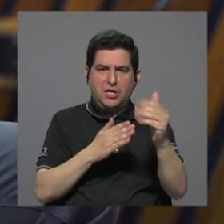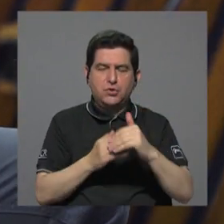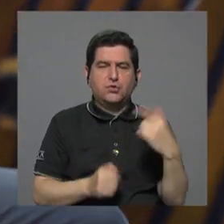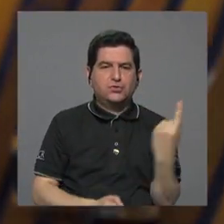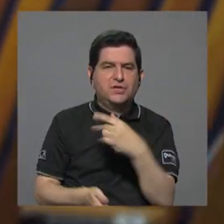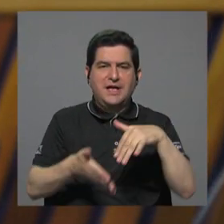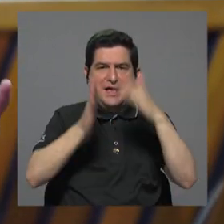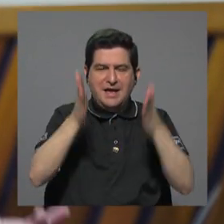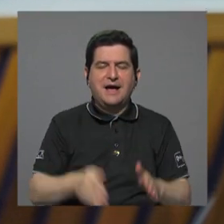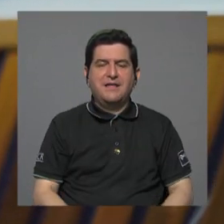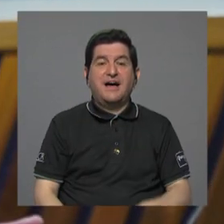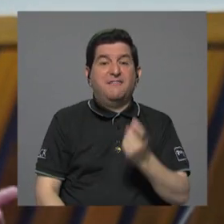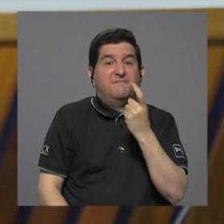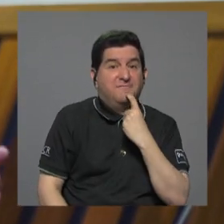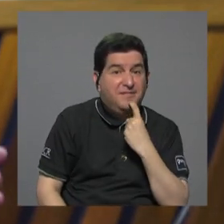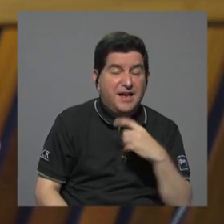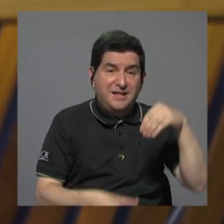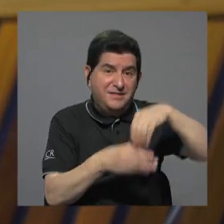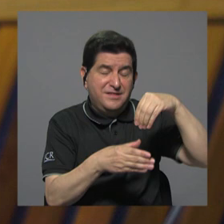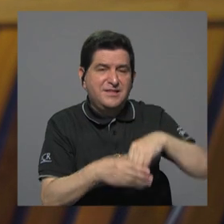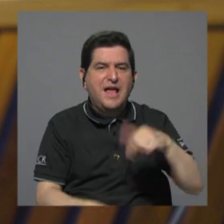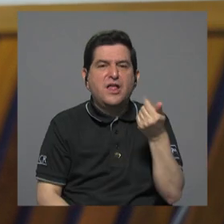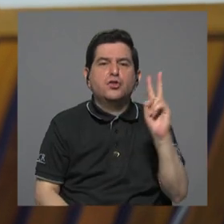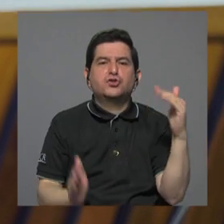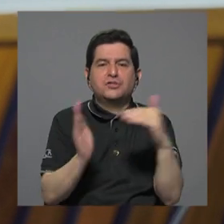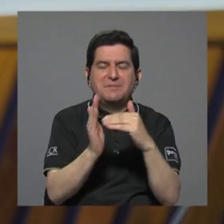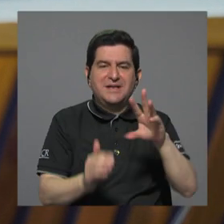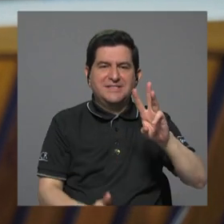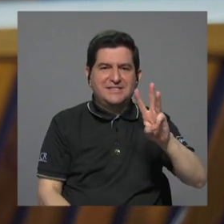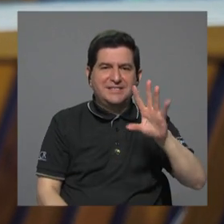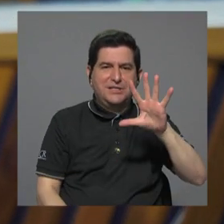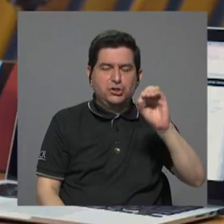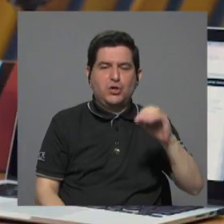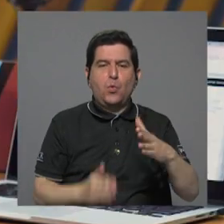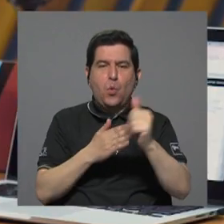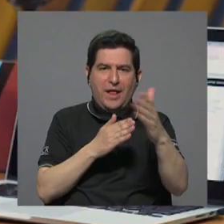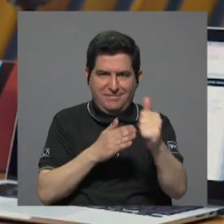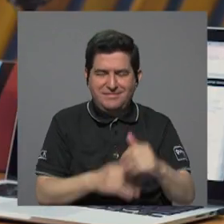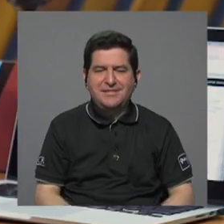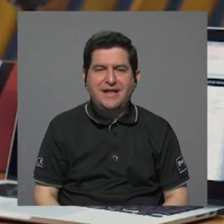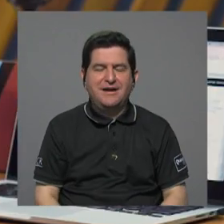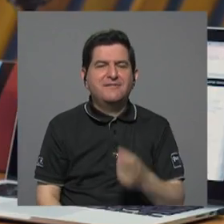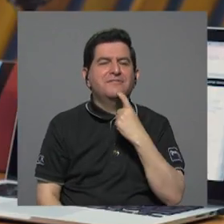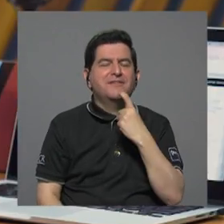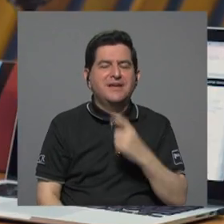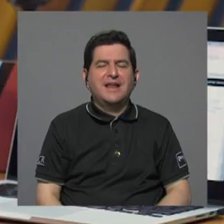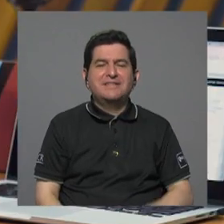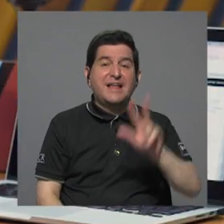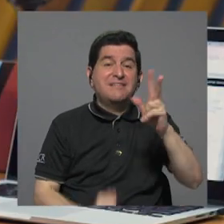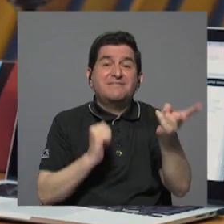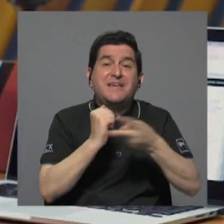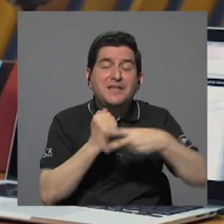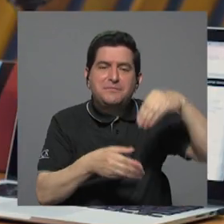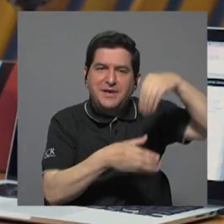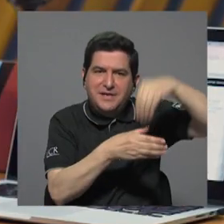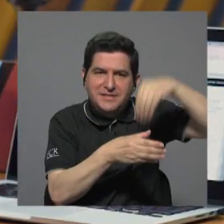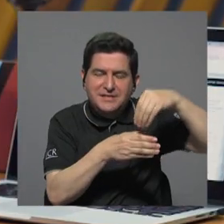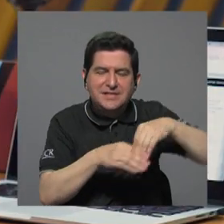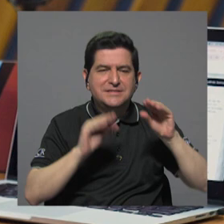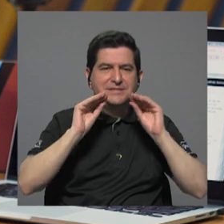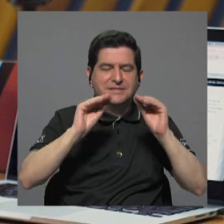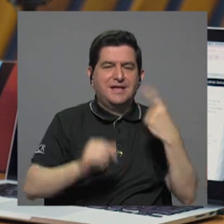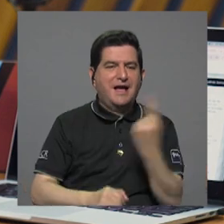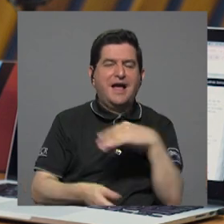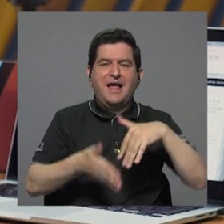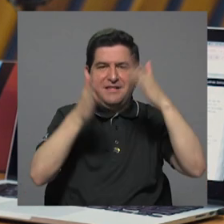estudiante, mientras que Finlandia invirtió $12,650 dólares. Finlandia invierte casi el triple de recursos en educación por